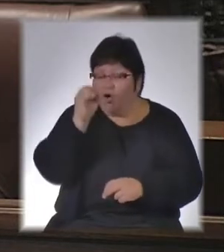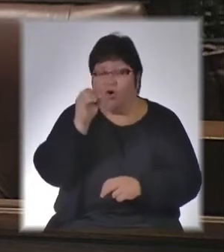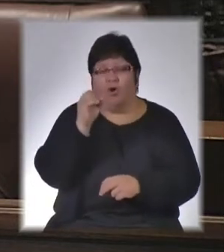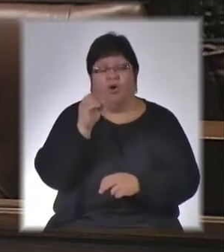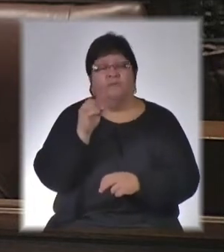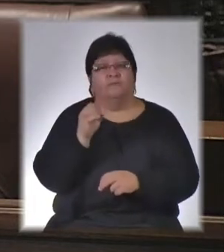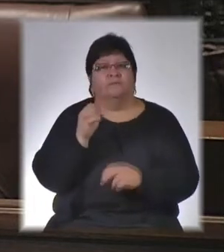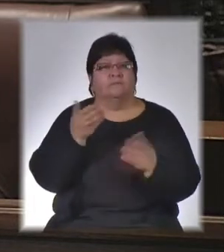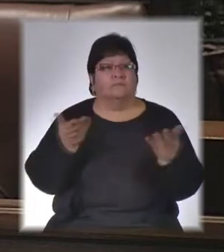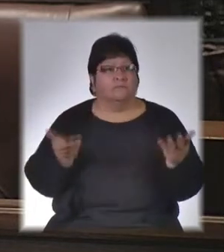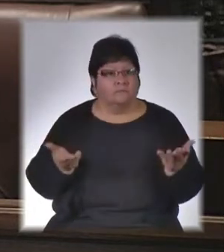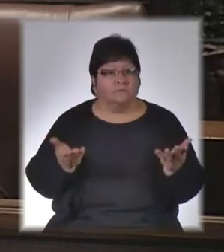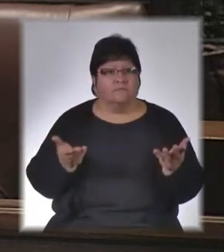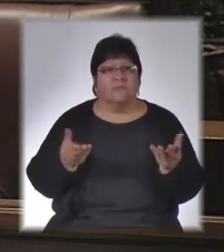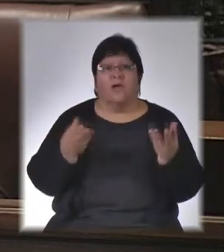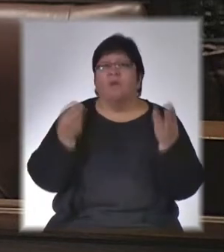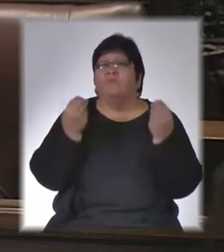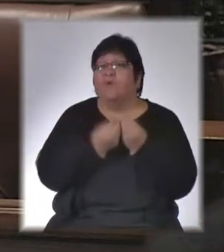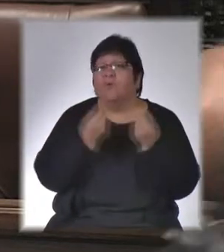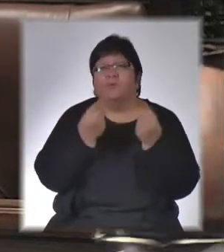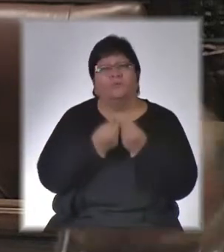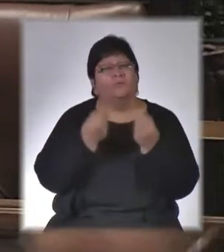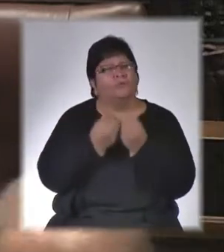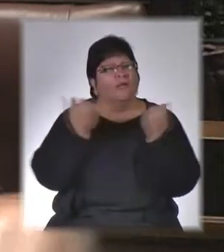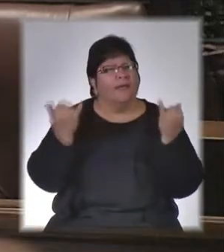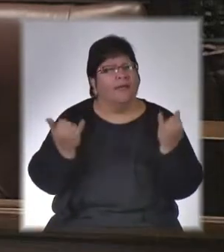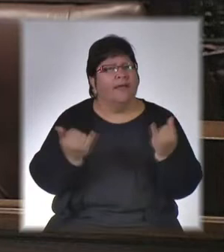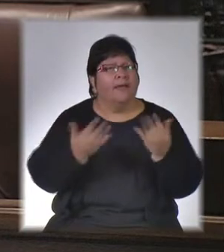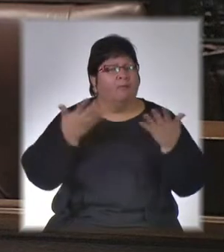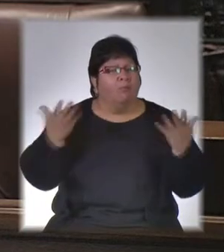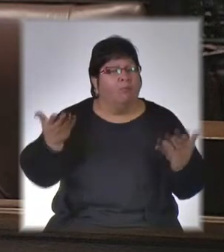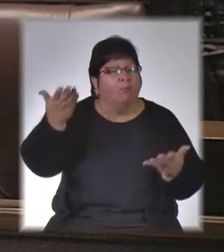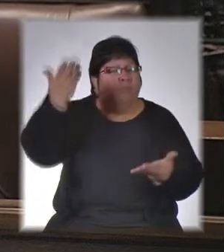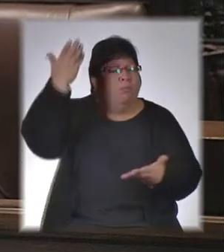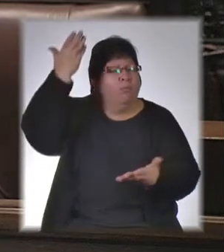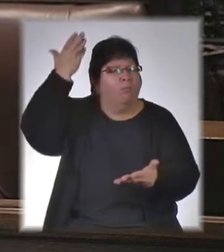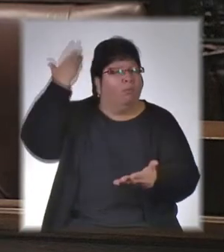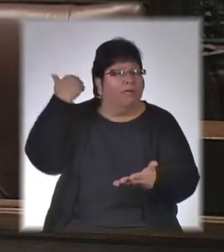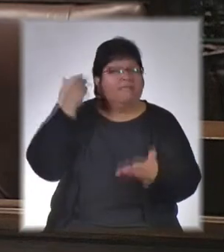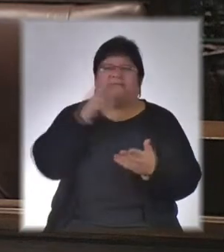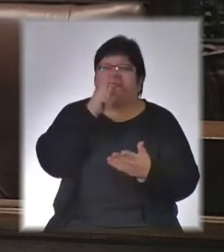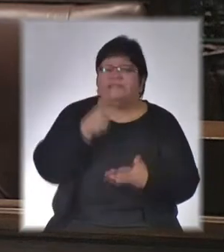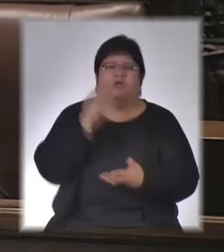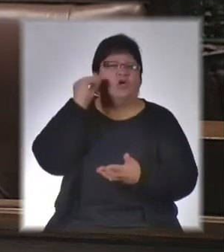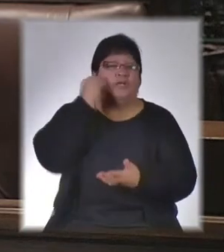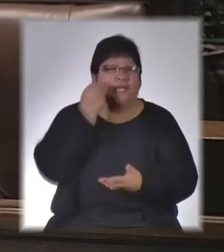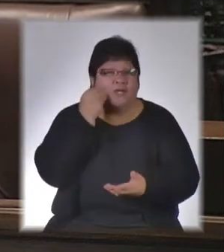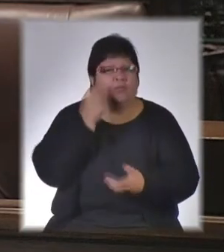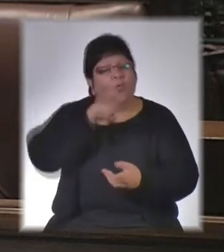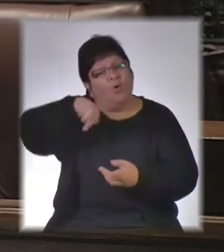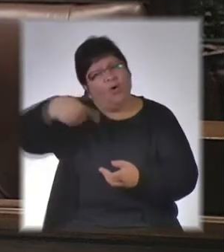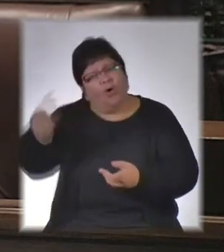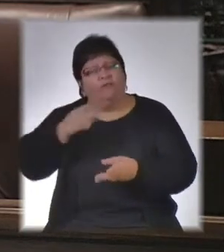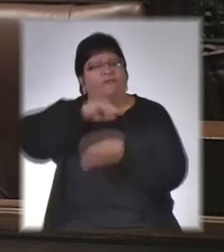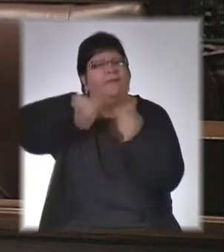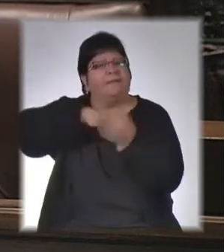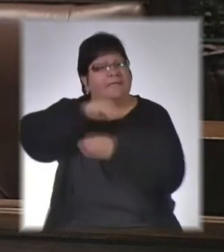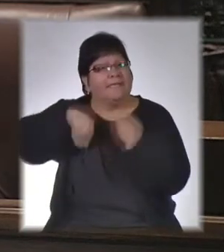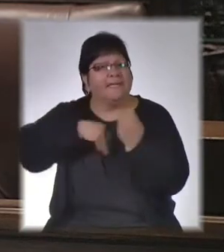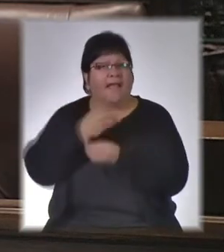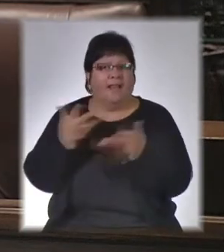habiendo sucedido hace aún mucho más tiempo, sin embargo, hijos, nietos u otros familiares de las víctimas